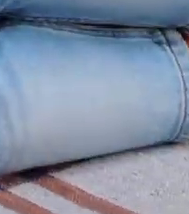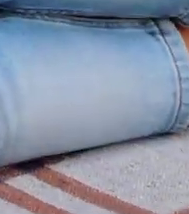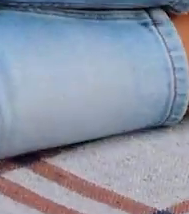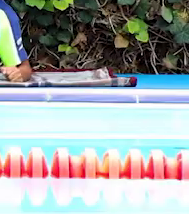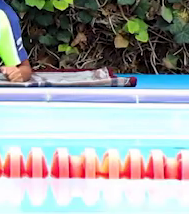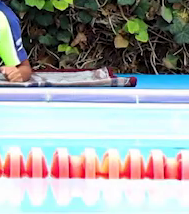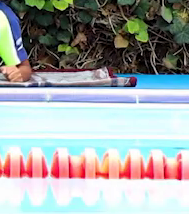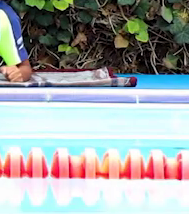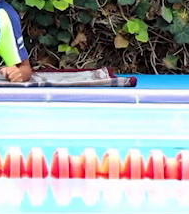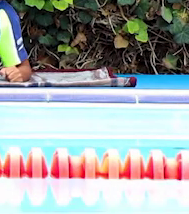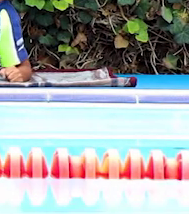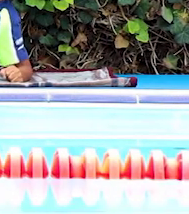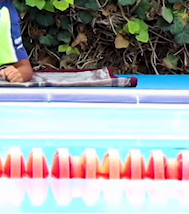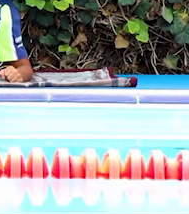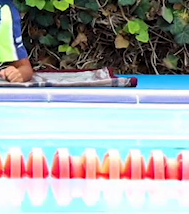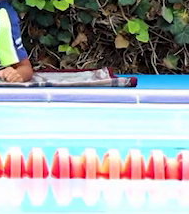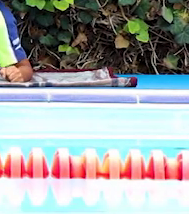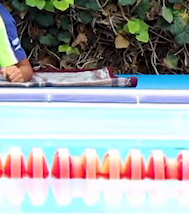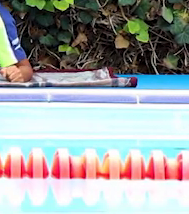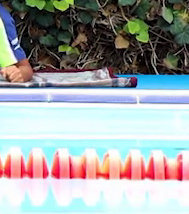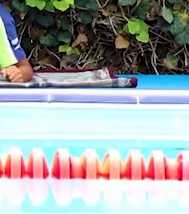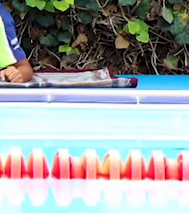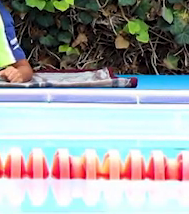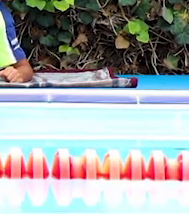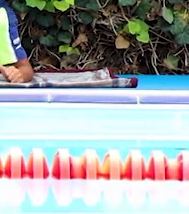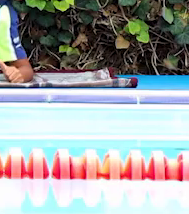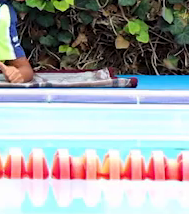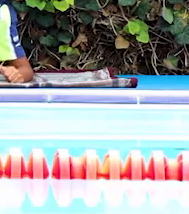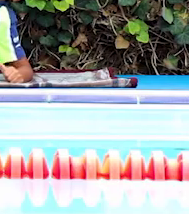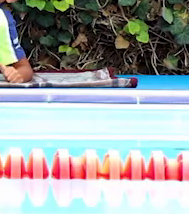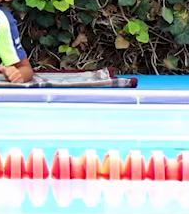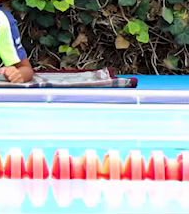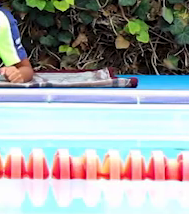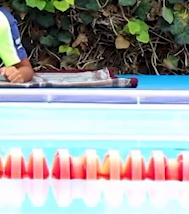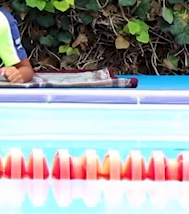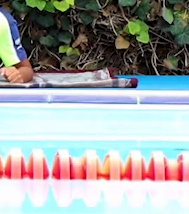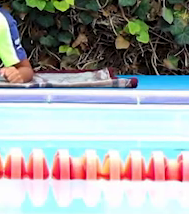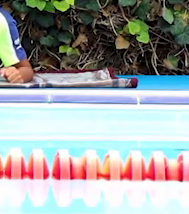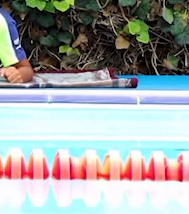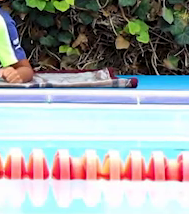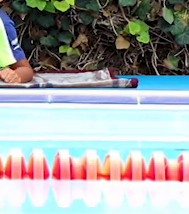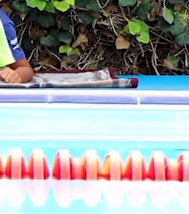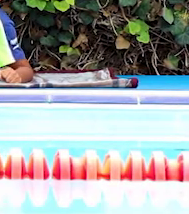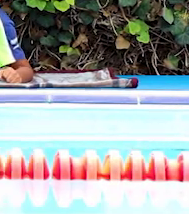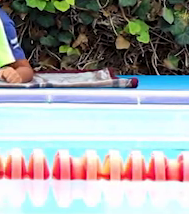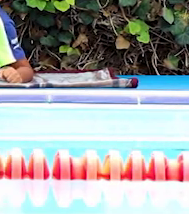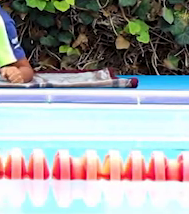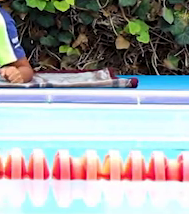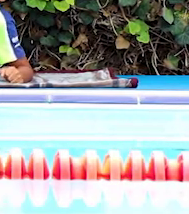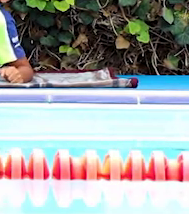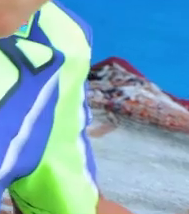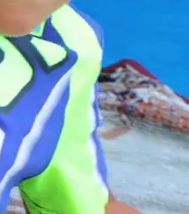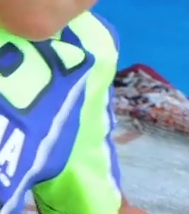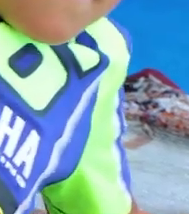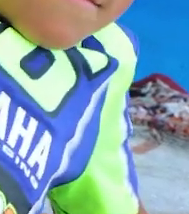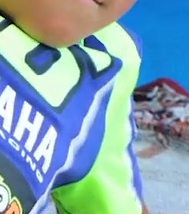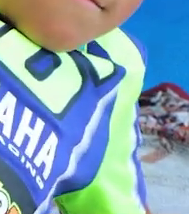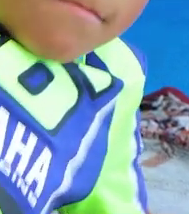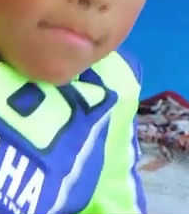Dos. Una. Dos. Tres. Respiramos.